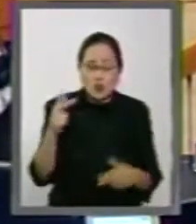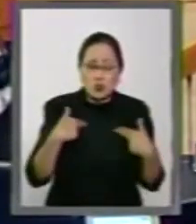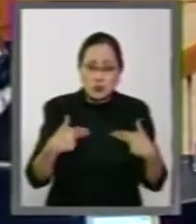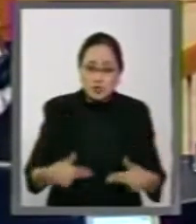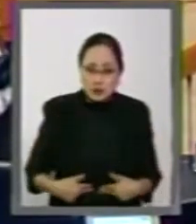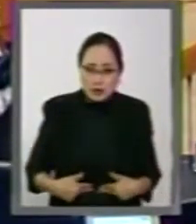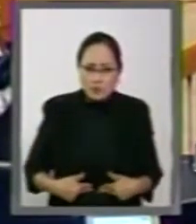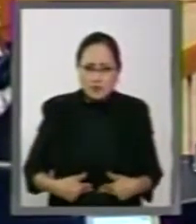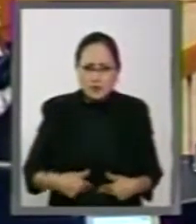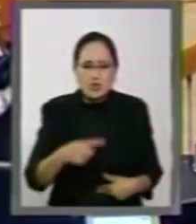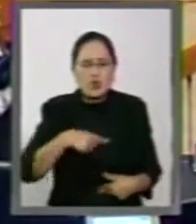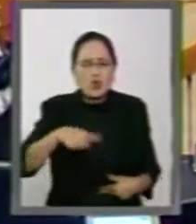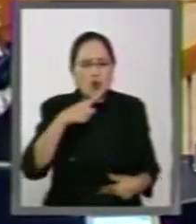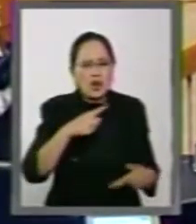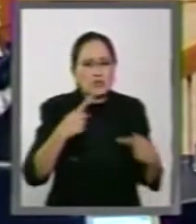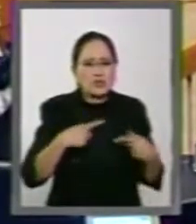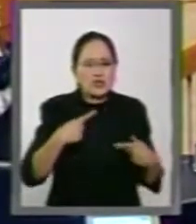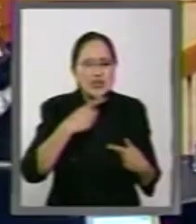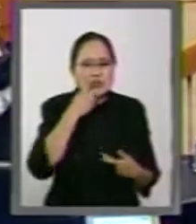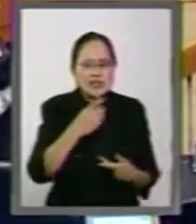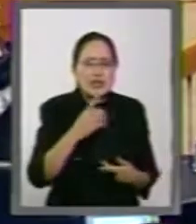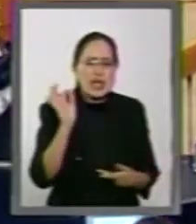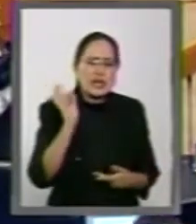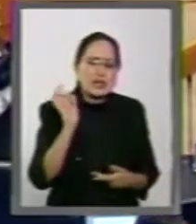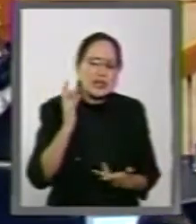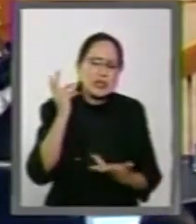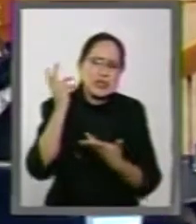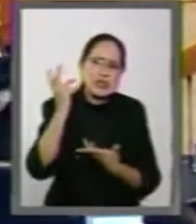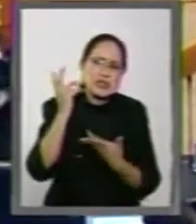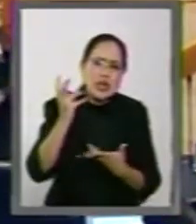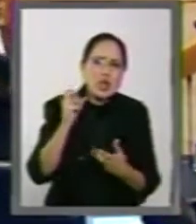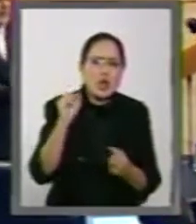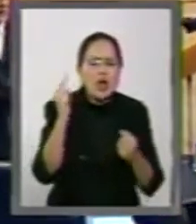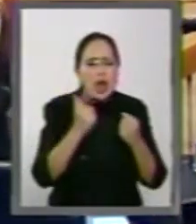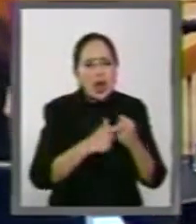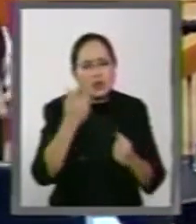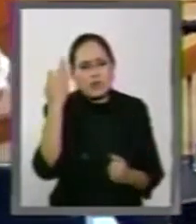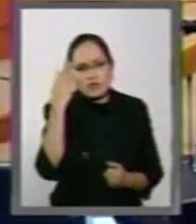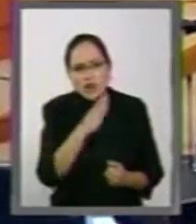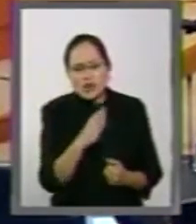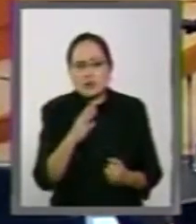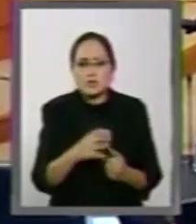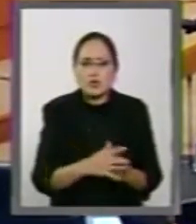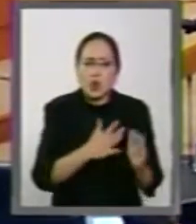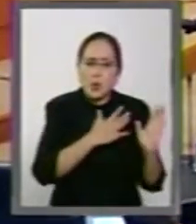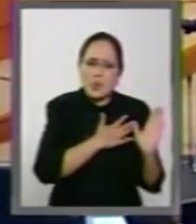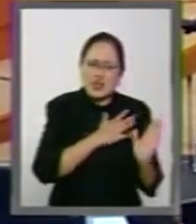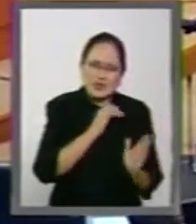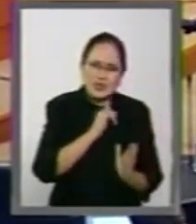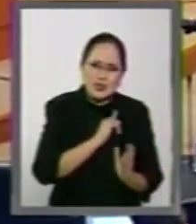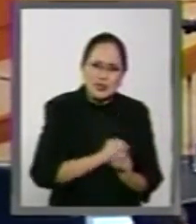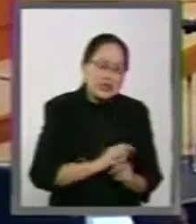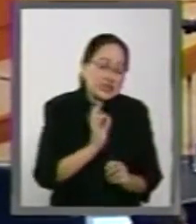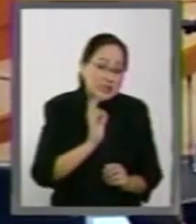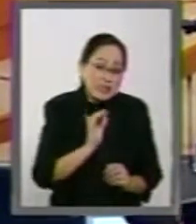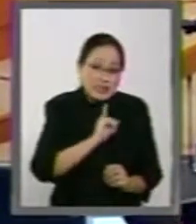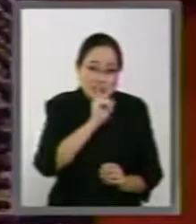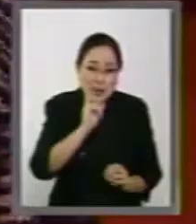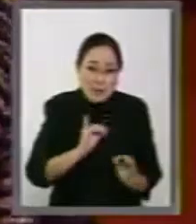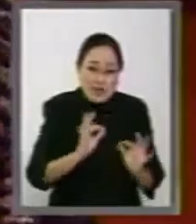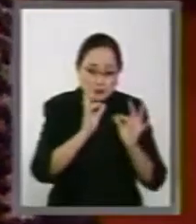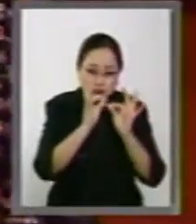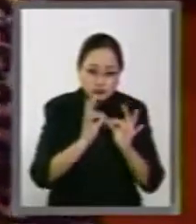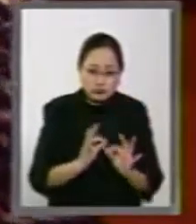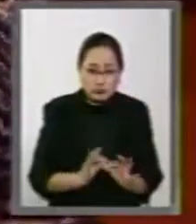decir que es una ilusión, que son espejismos, que son compromisos que difícilmente se van a llevar a cabo,